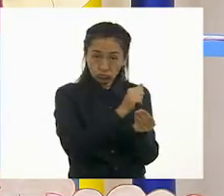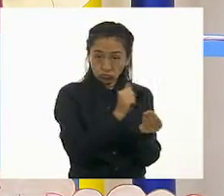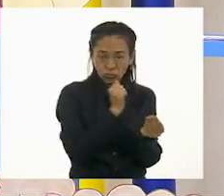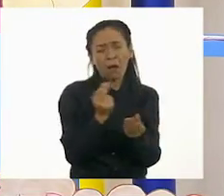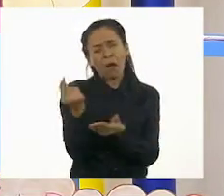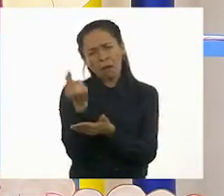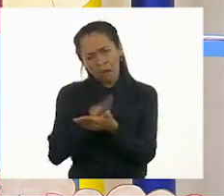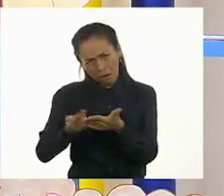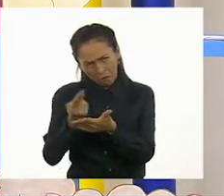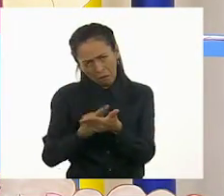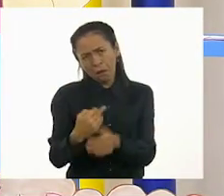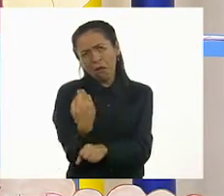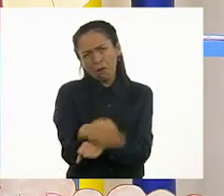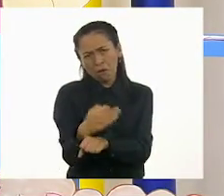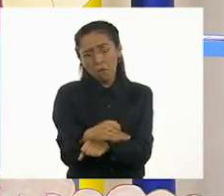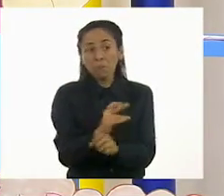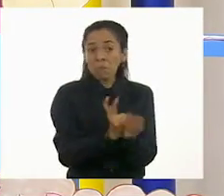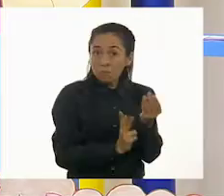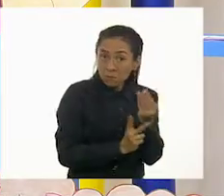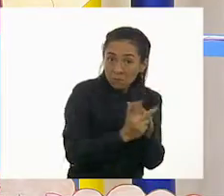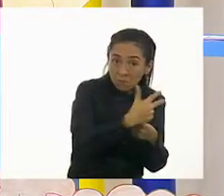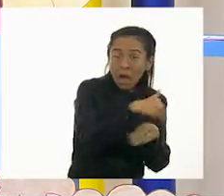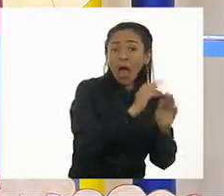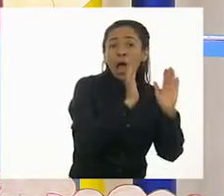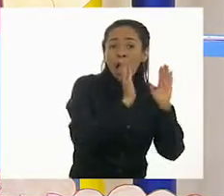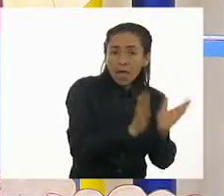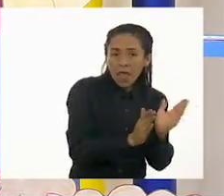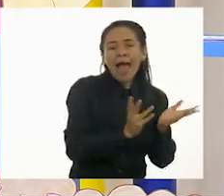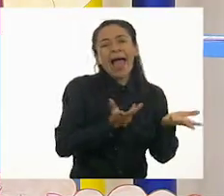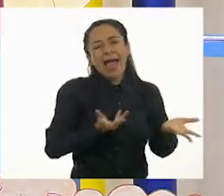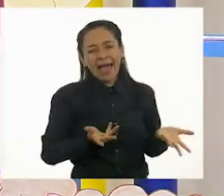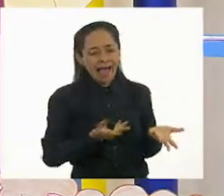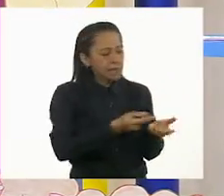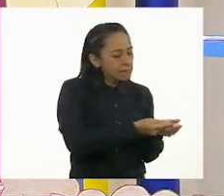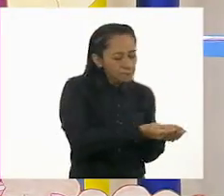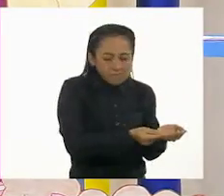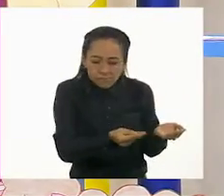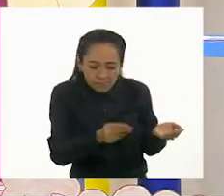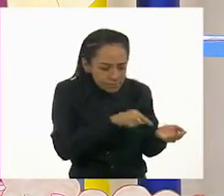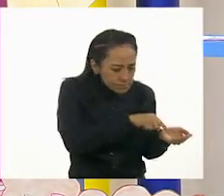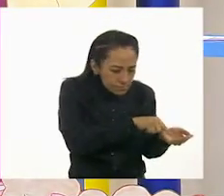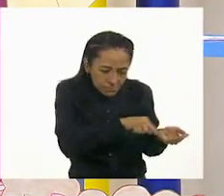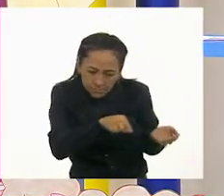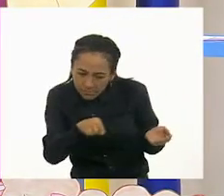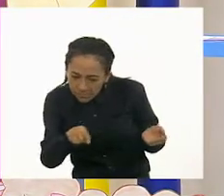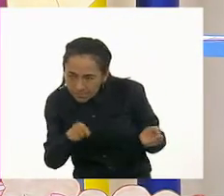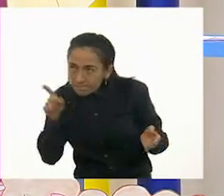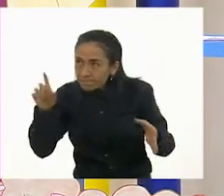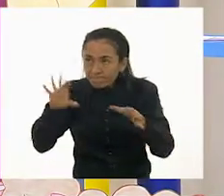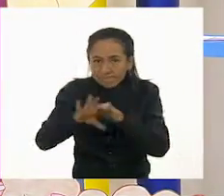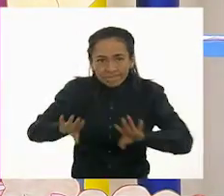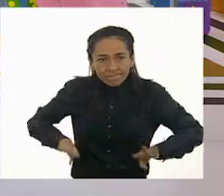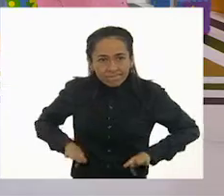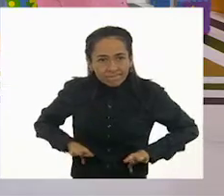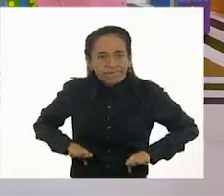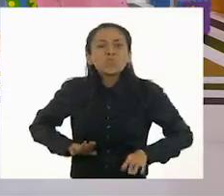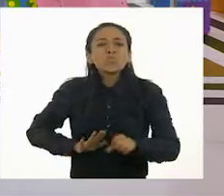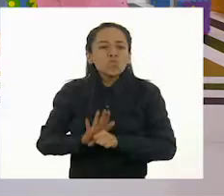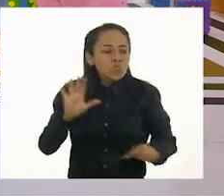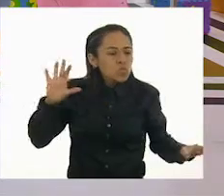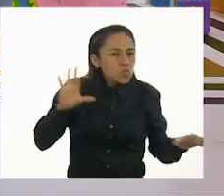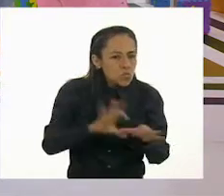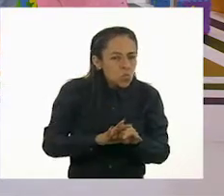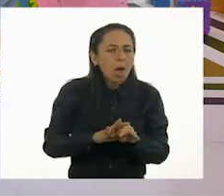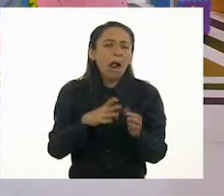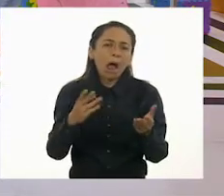puedes buscar como nosotros, animales con la característica que nos está solicitando. Entonces, vamos a pegar nuestra vaquita marina